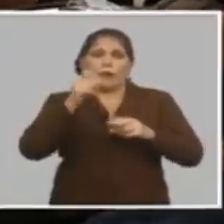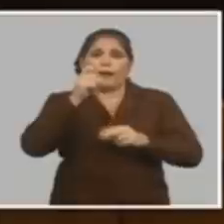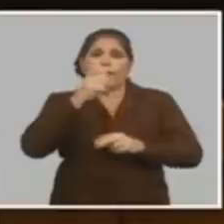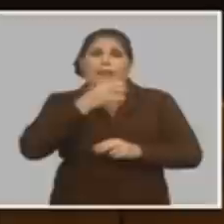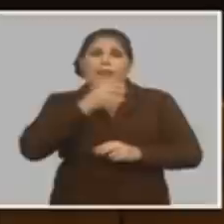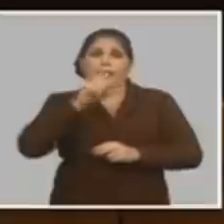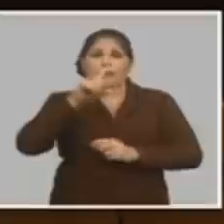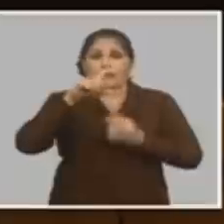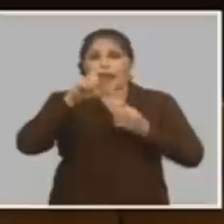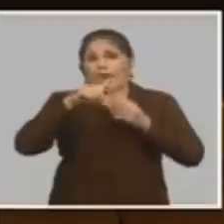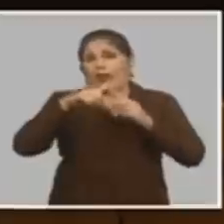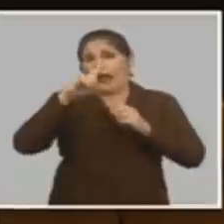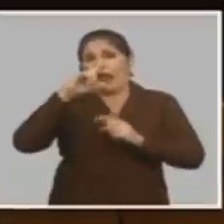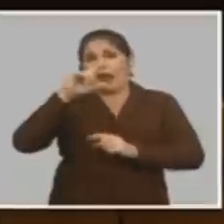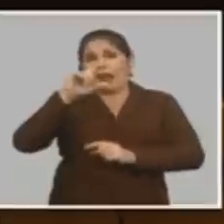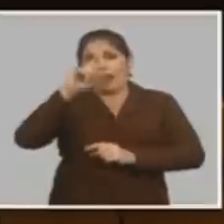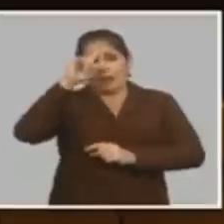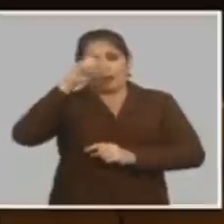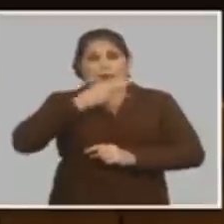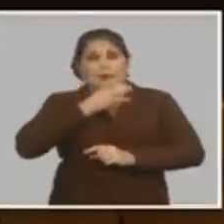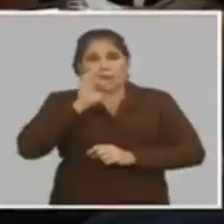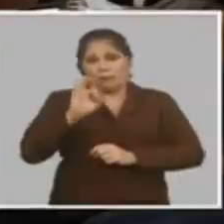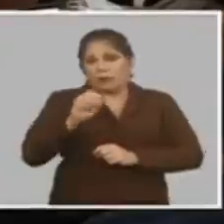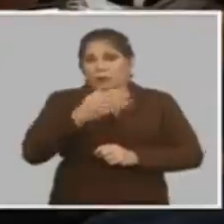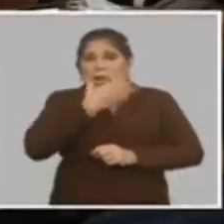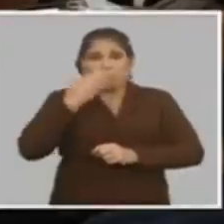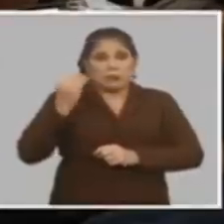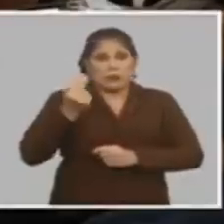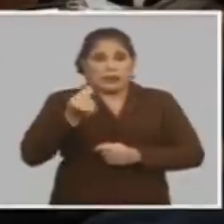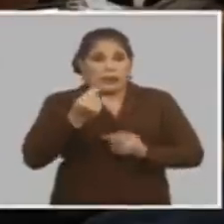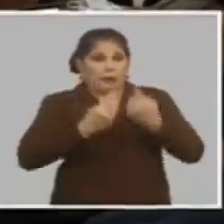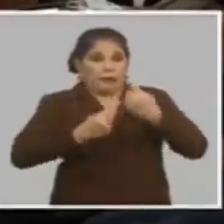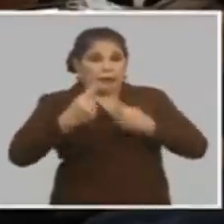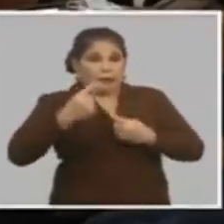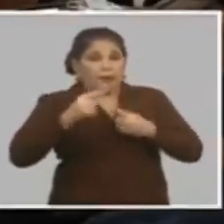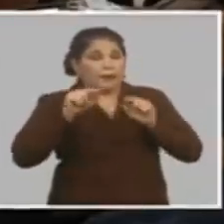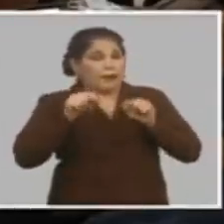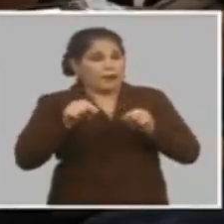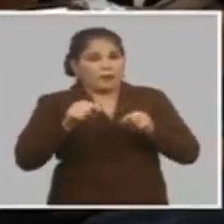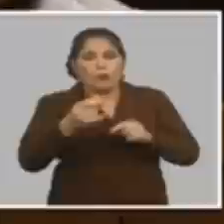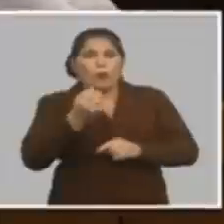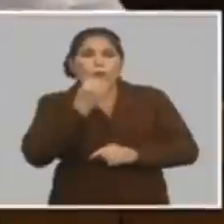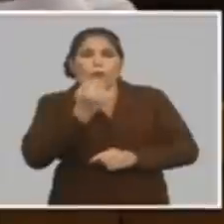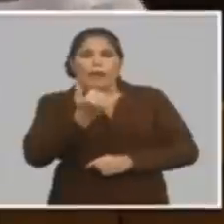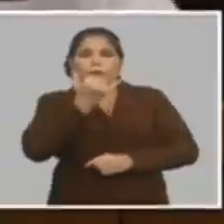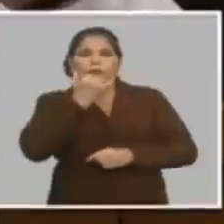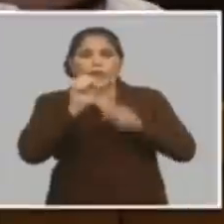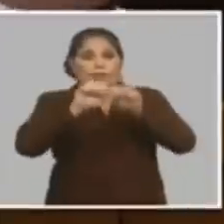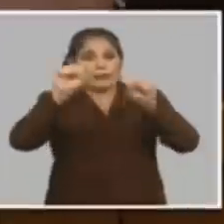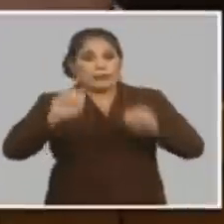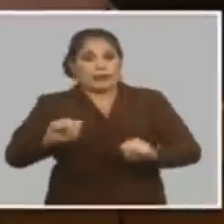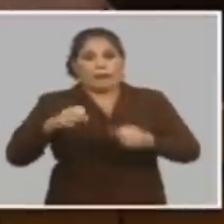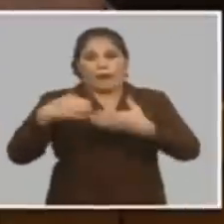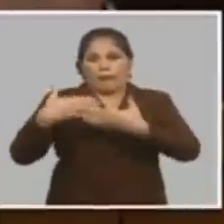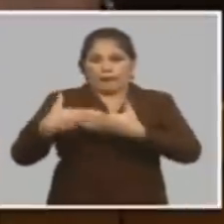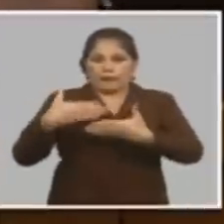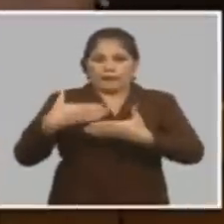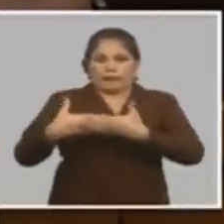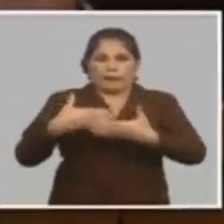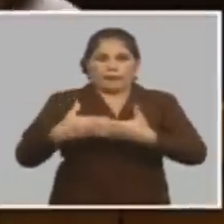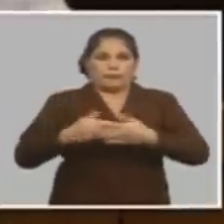cuentas por pagar al exterior vencida para no afectar al sistema empresarial